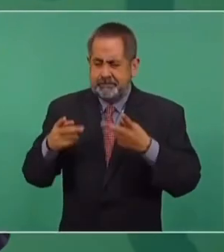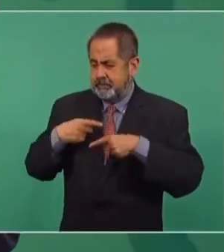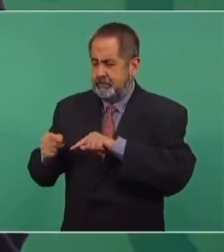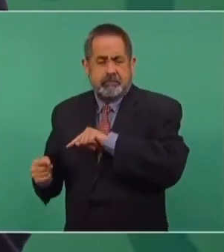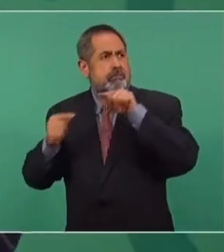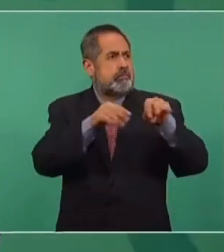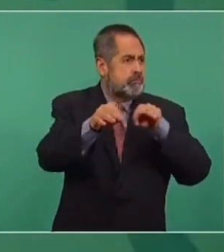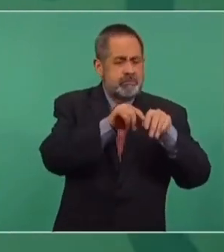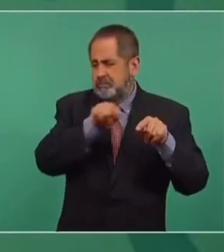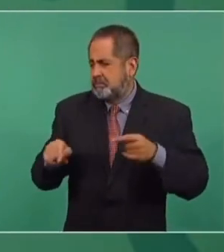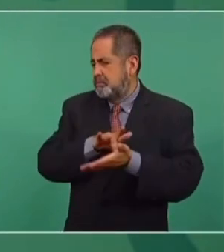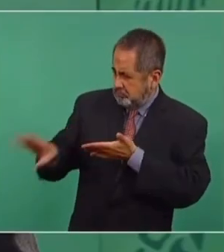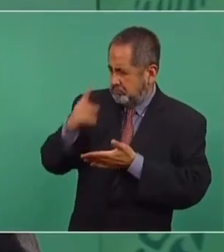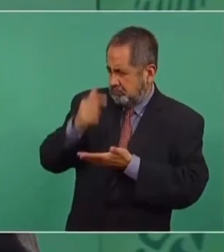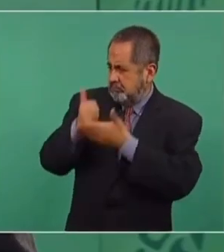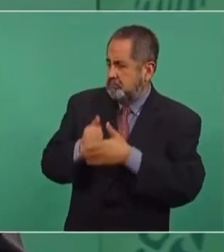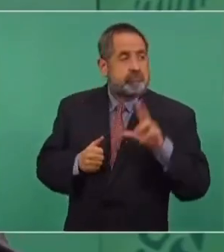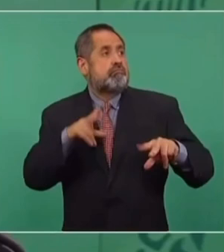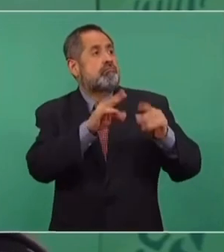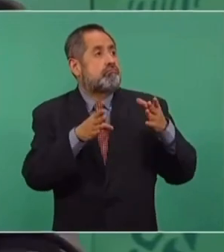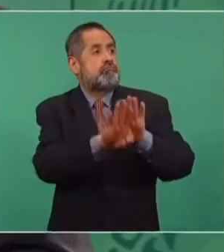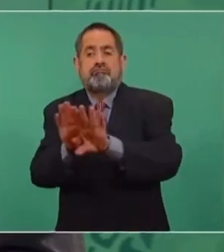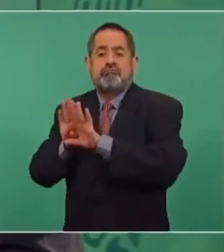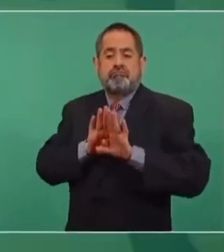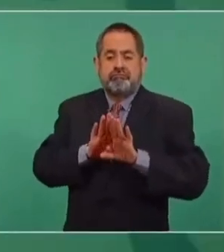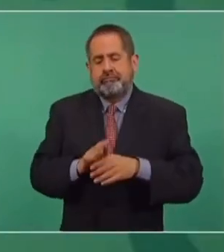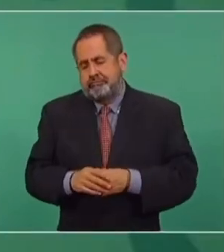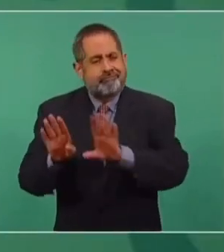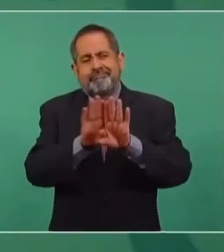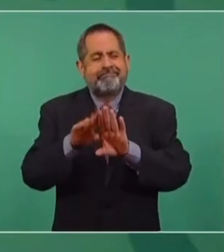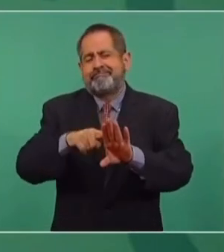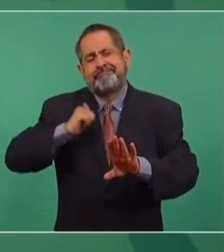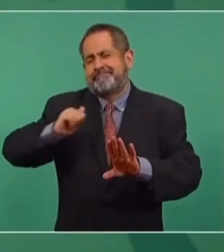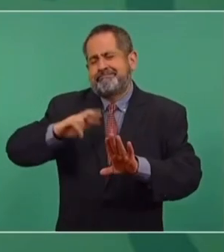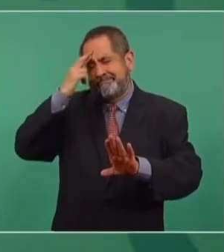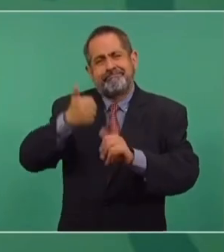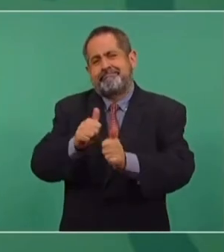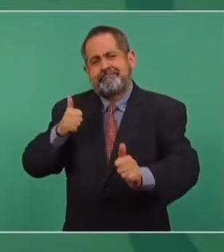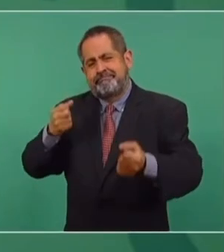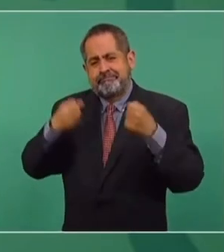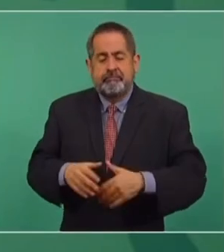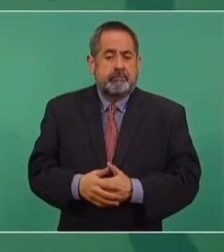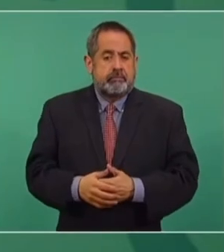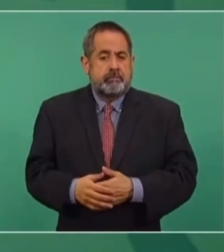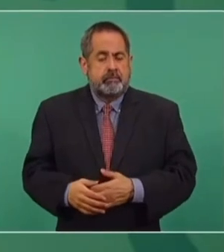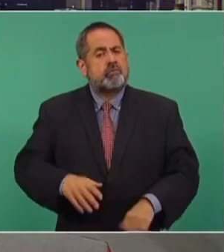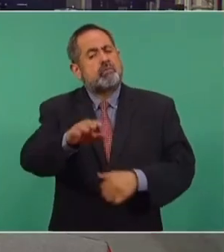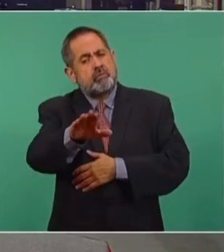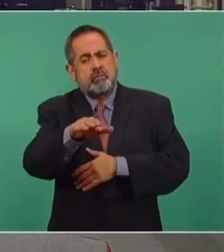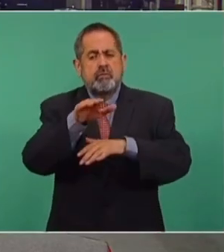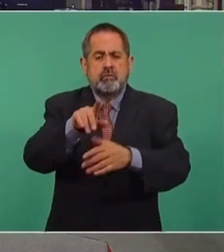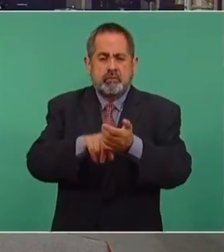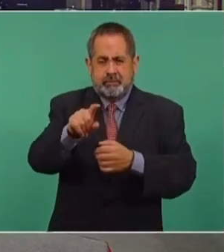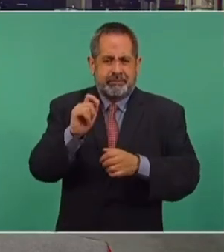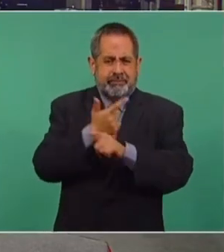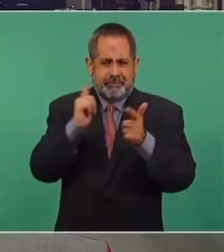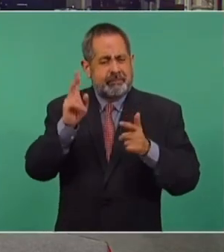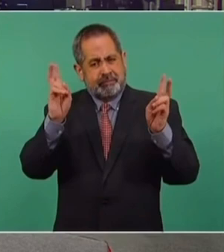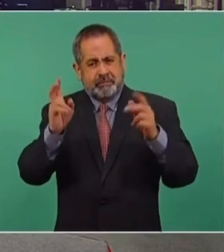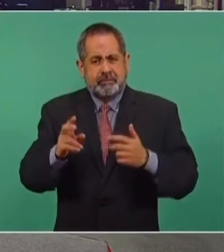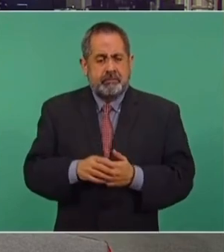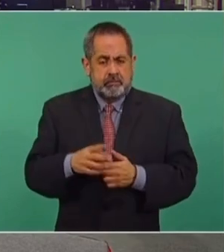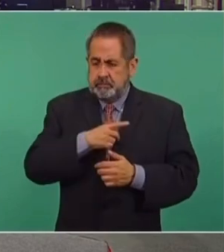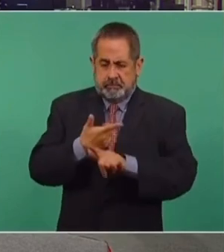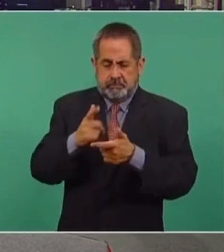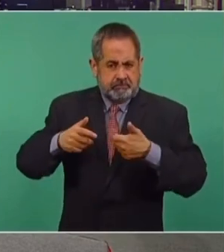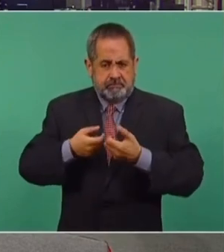fraternidad universal. Esas medidas son retrógradas. También hablando de libertad, también se supone que si deben